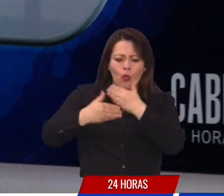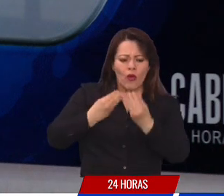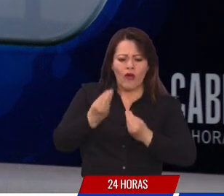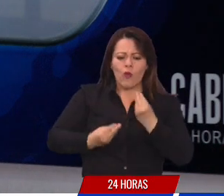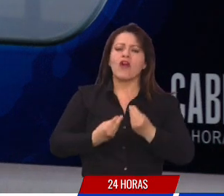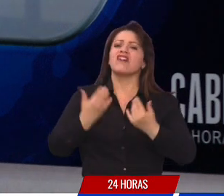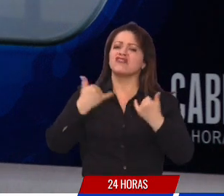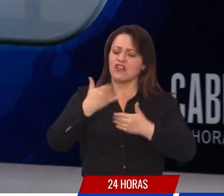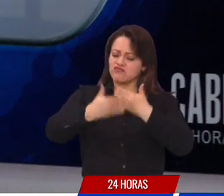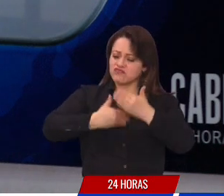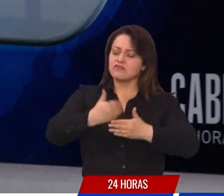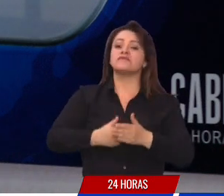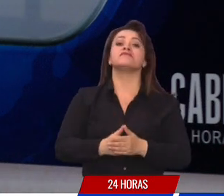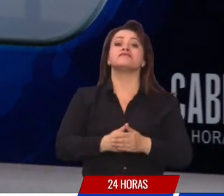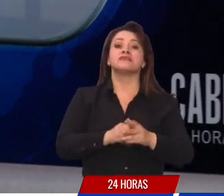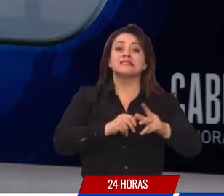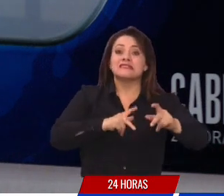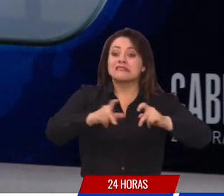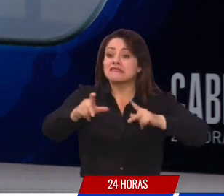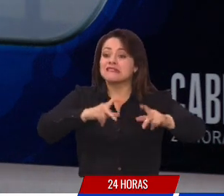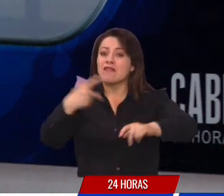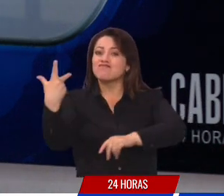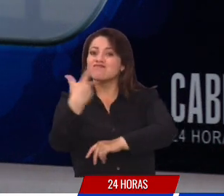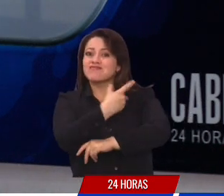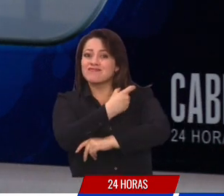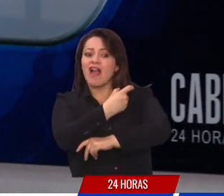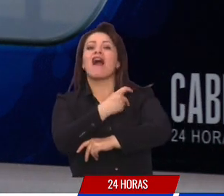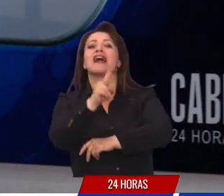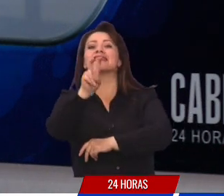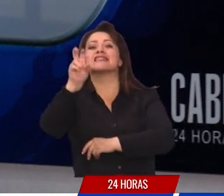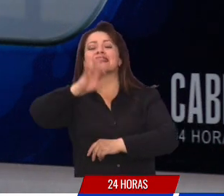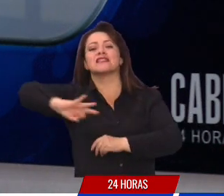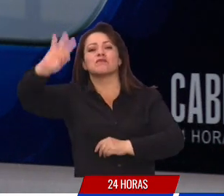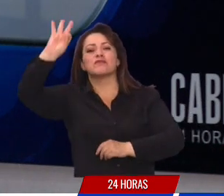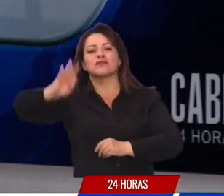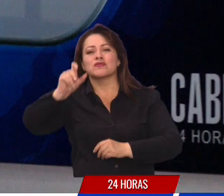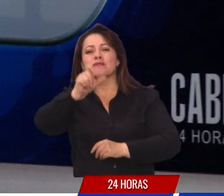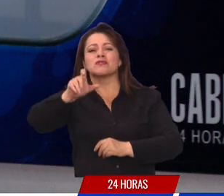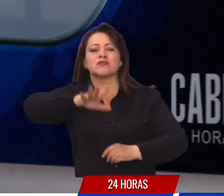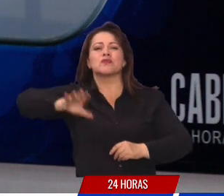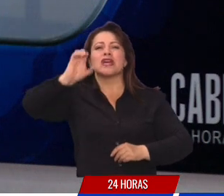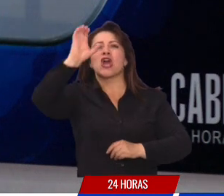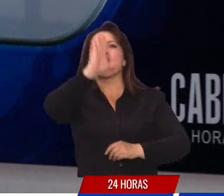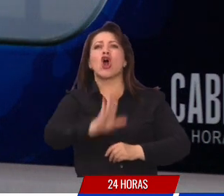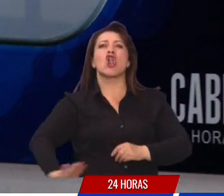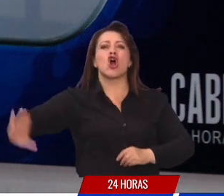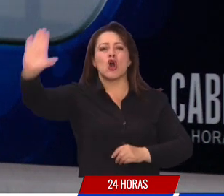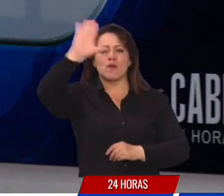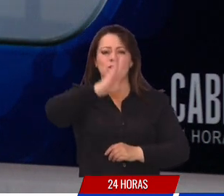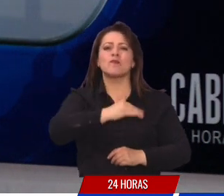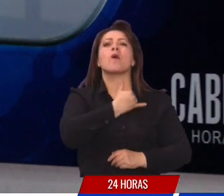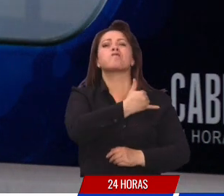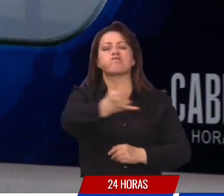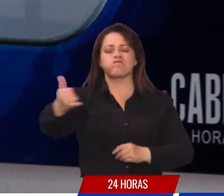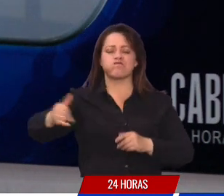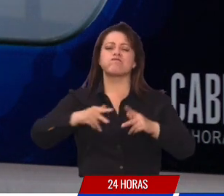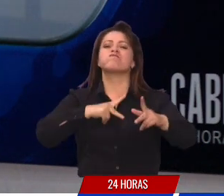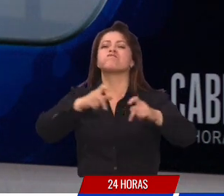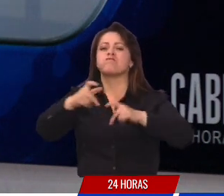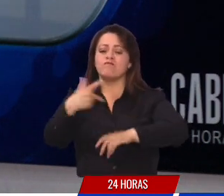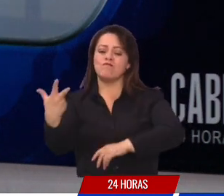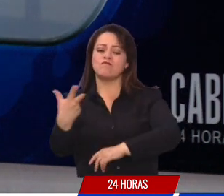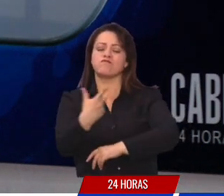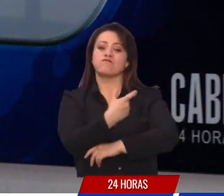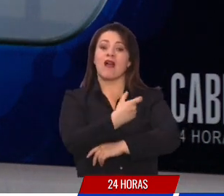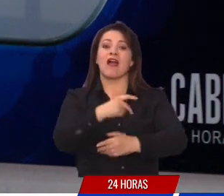Con estas dosis se espera cubrir al menos al setenta por ciento de la población colombiana y con esto se generaría